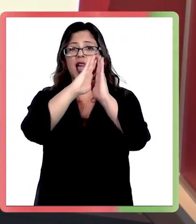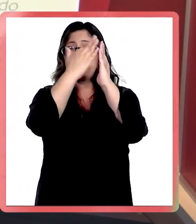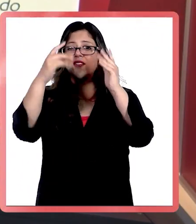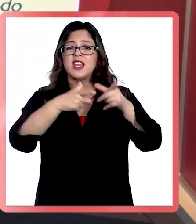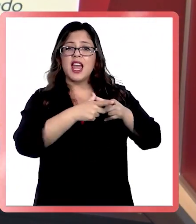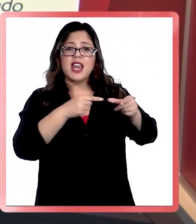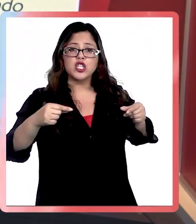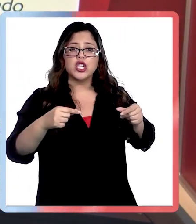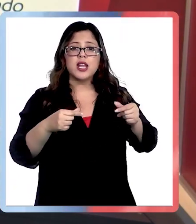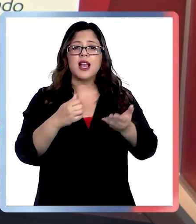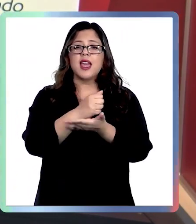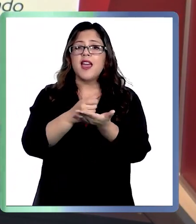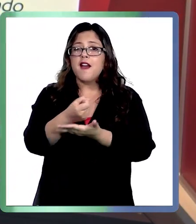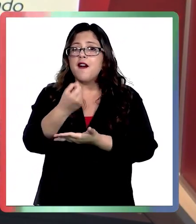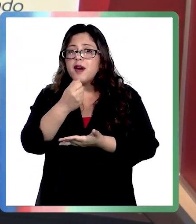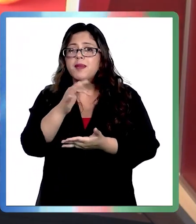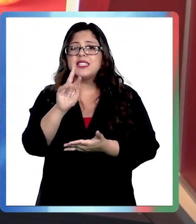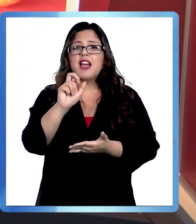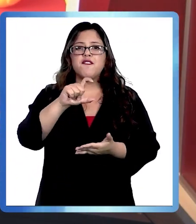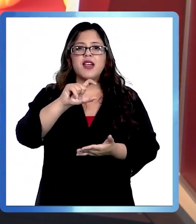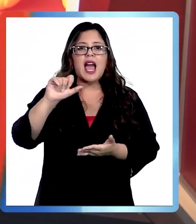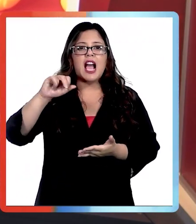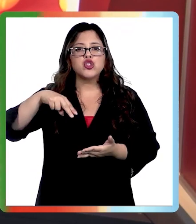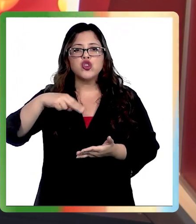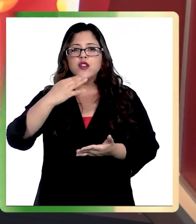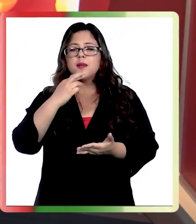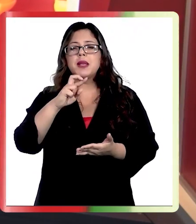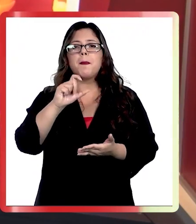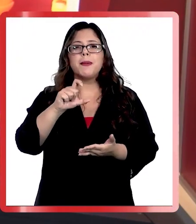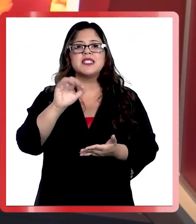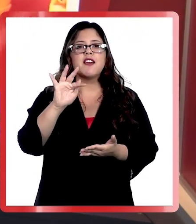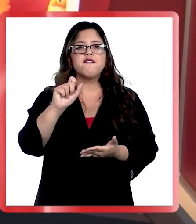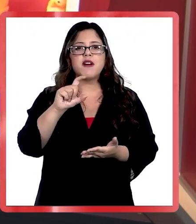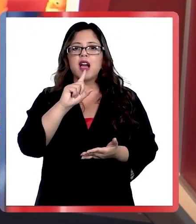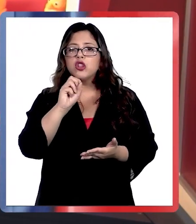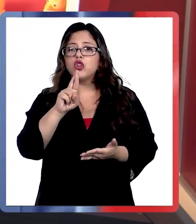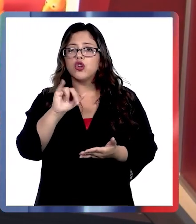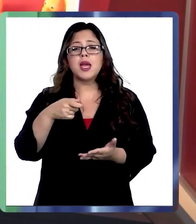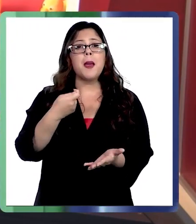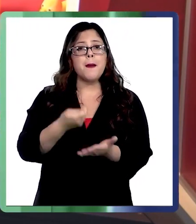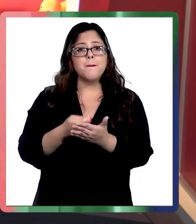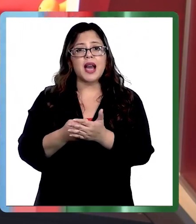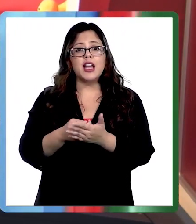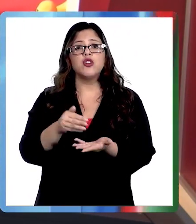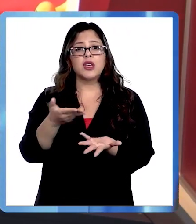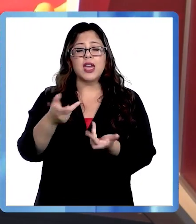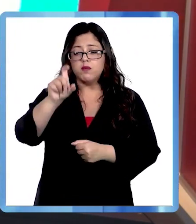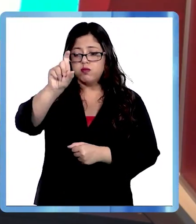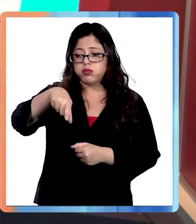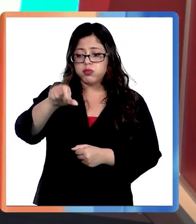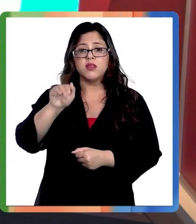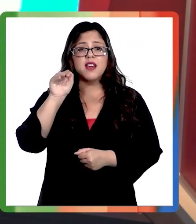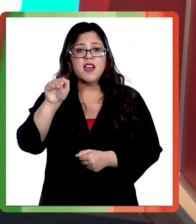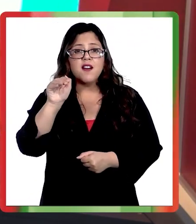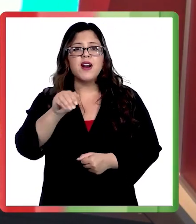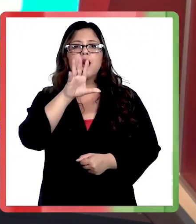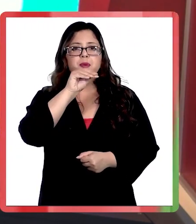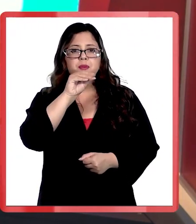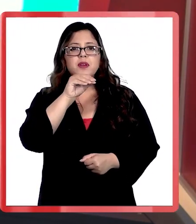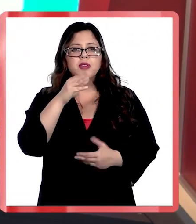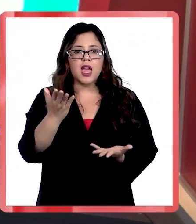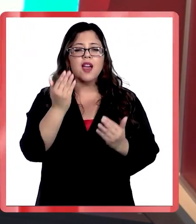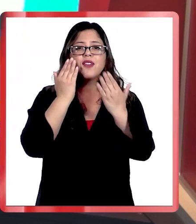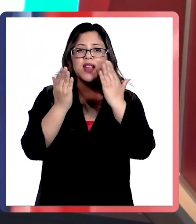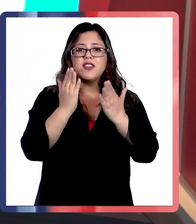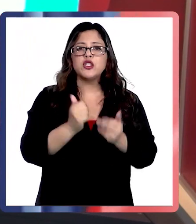Farmacias Fracción. Y PC Factory. Pagando con tus tarjetas Banco Estado. Porque los beneficios son para todos y